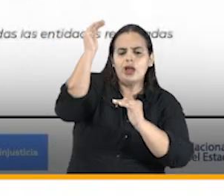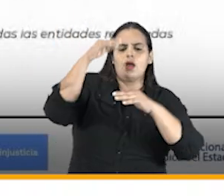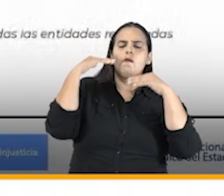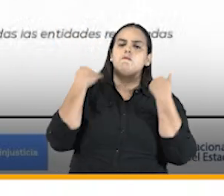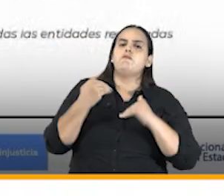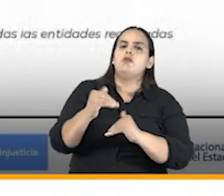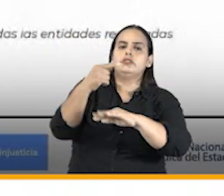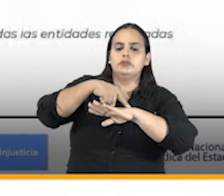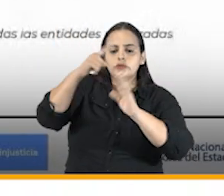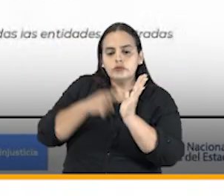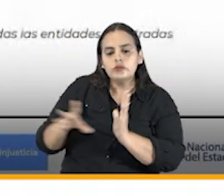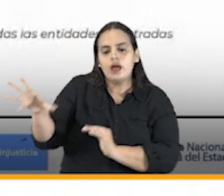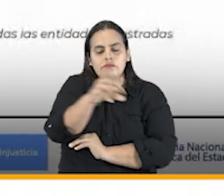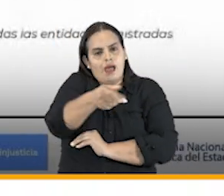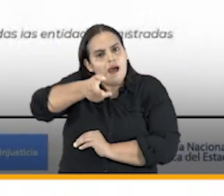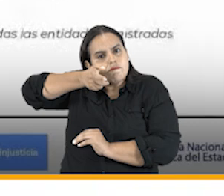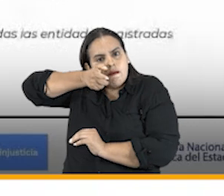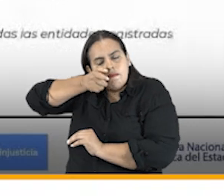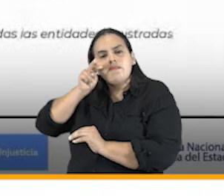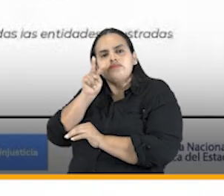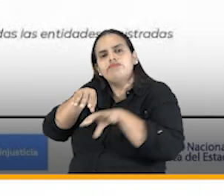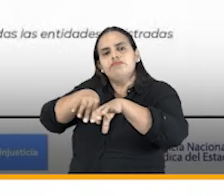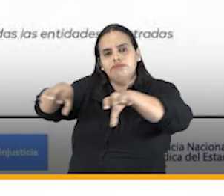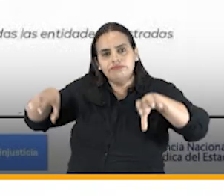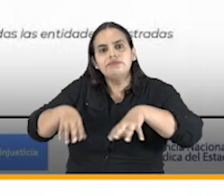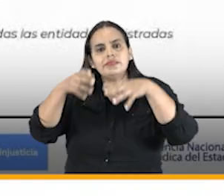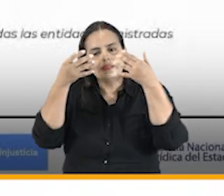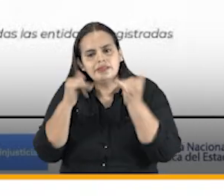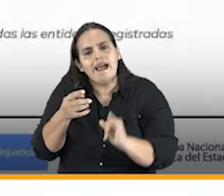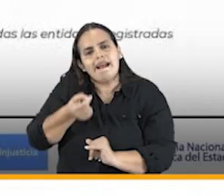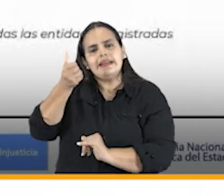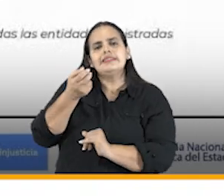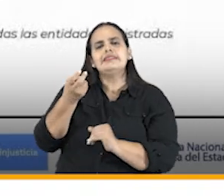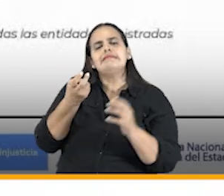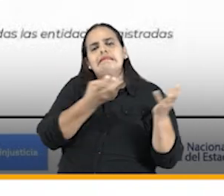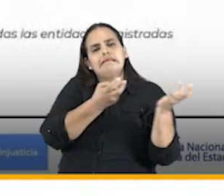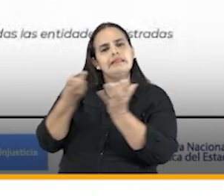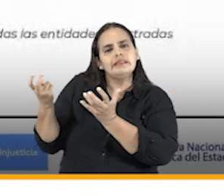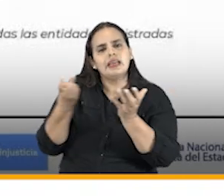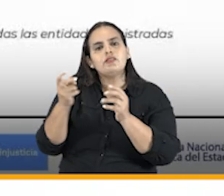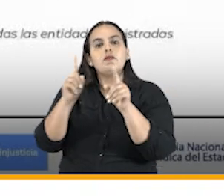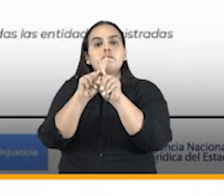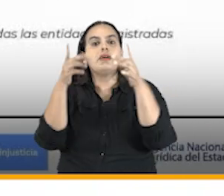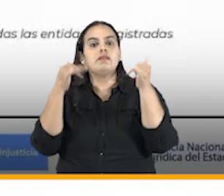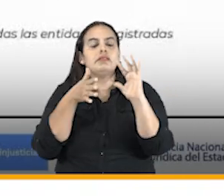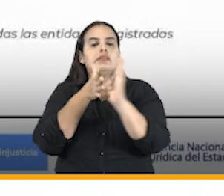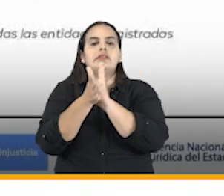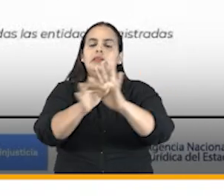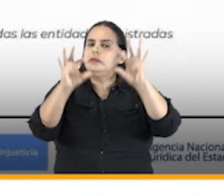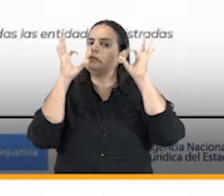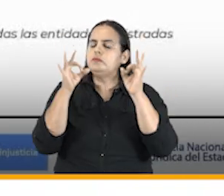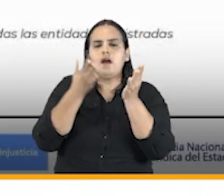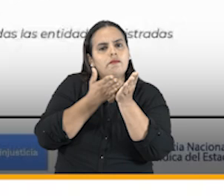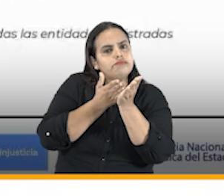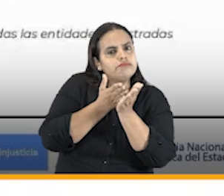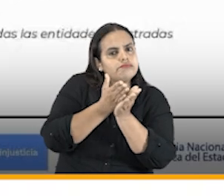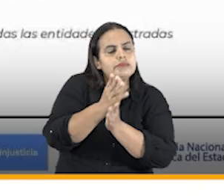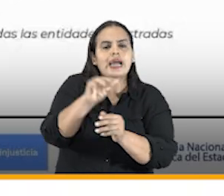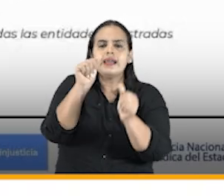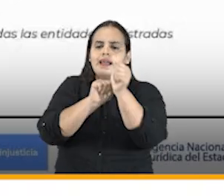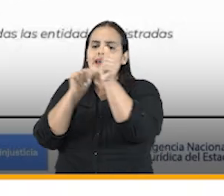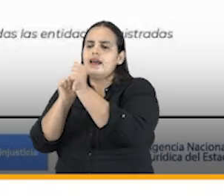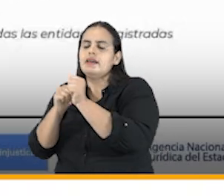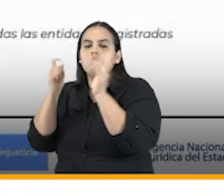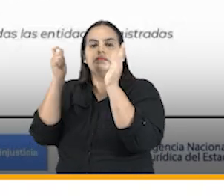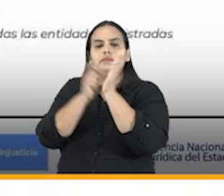intervenido. Ya estamos en casi 700, pero la tasa de éxito se sigue manteniendo. cada punto, la tasa de éxito es